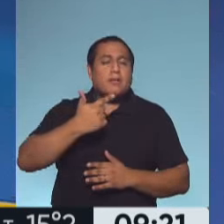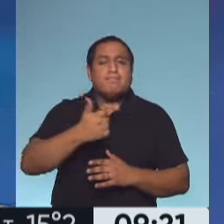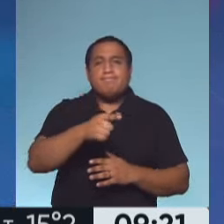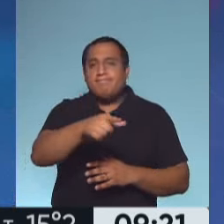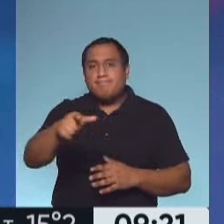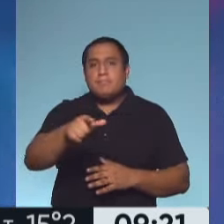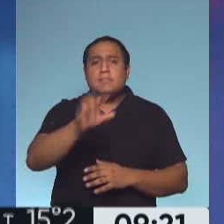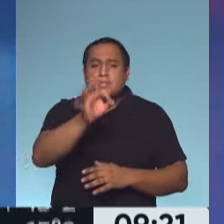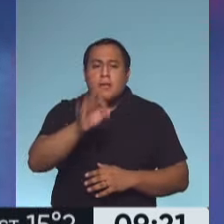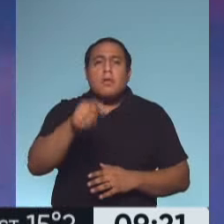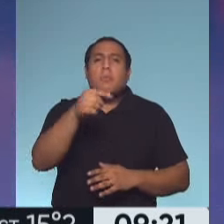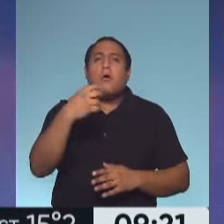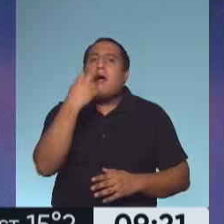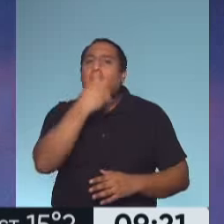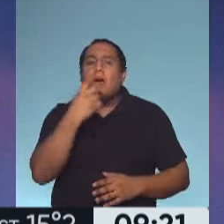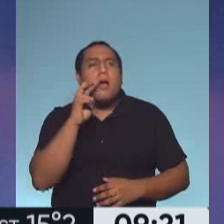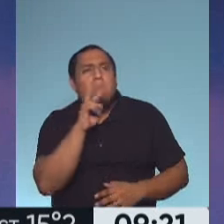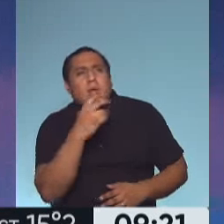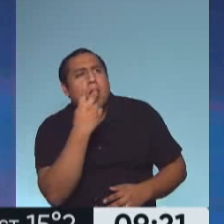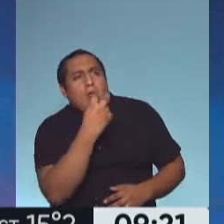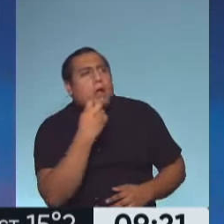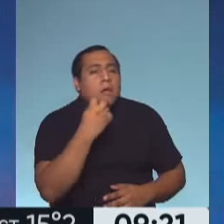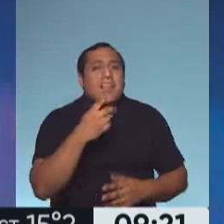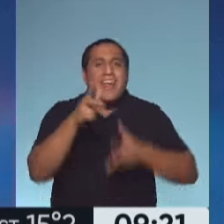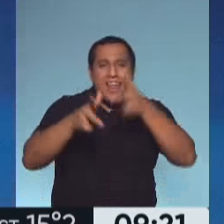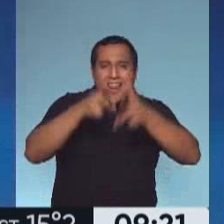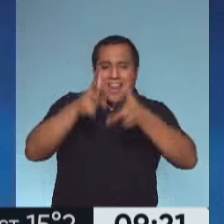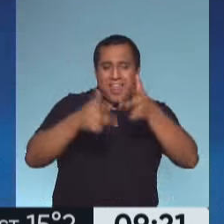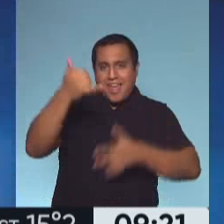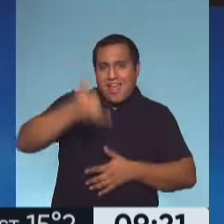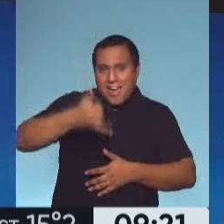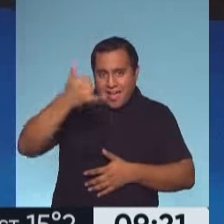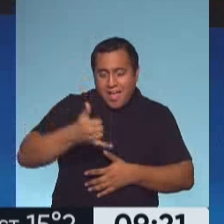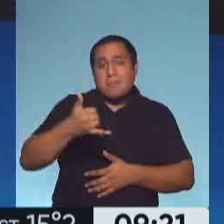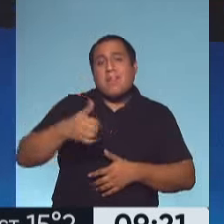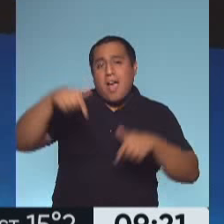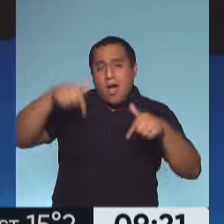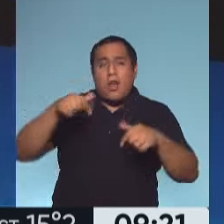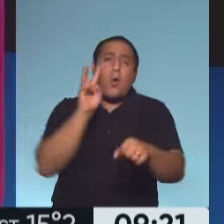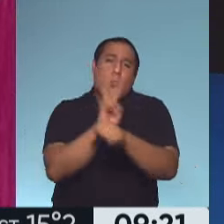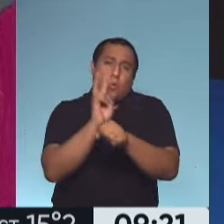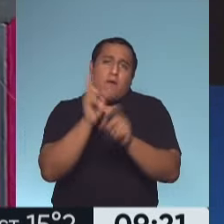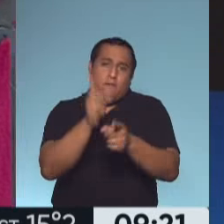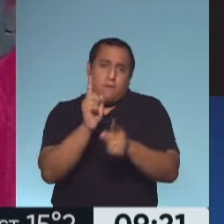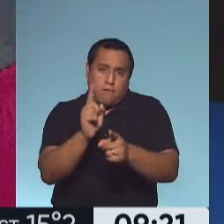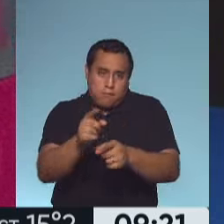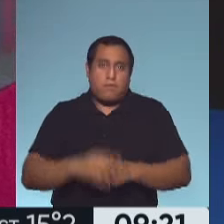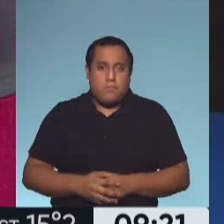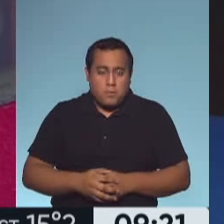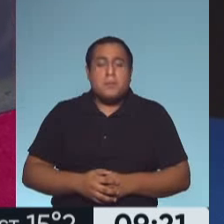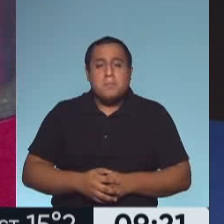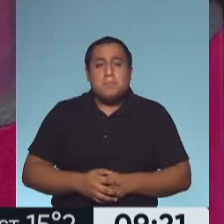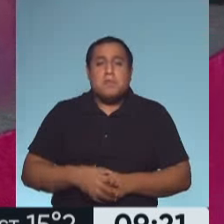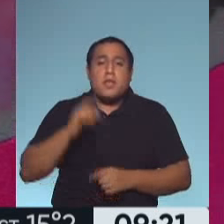ustedes es muy importante la lectura de labios, tenemos el lenguaje de señas para por el momento seguir cuidándonos y transmitir de todas